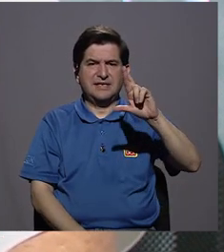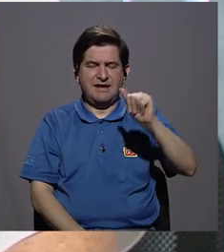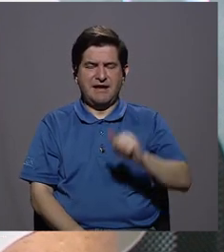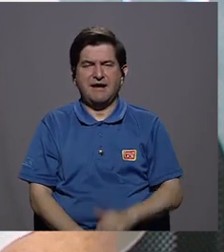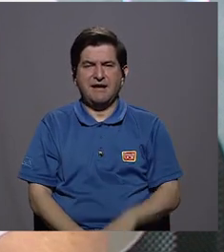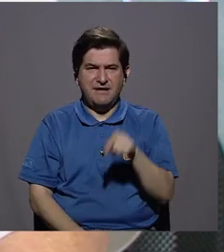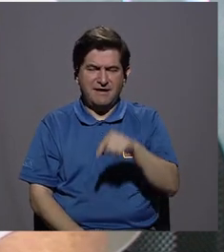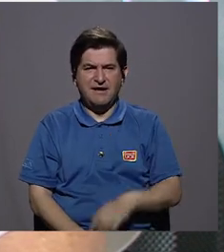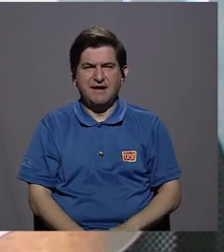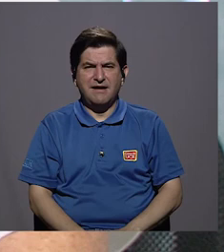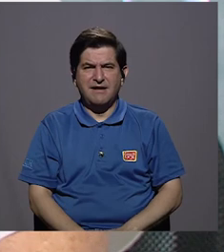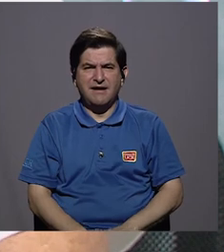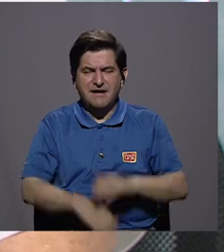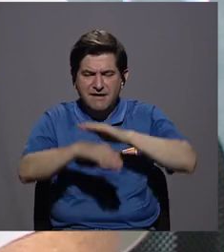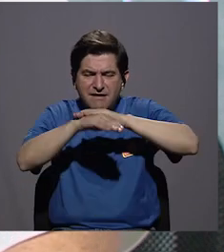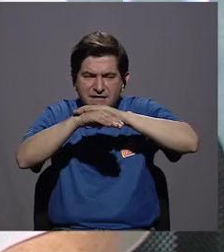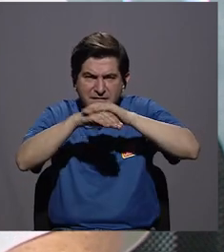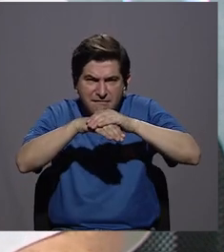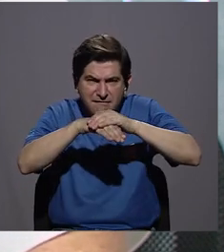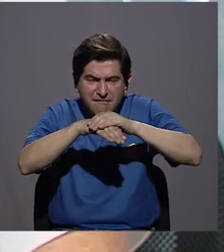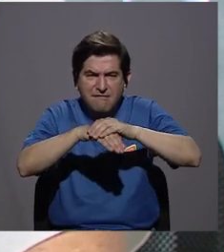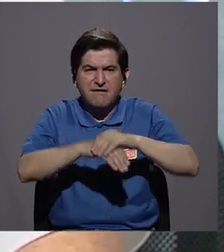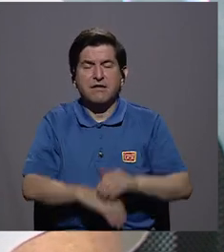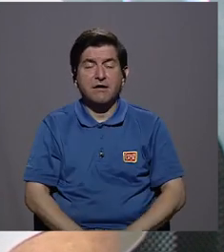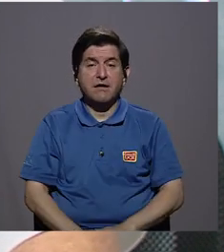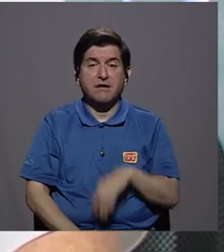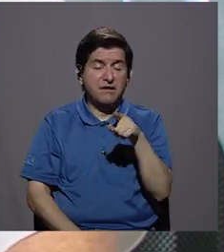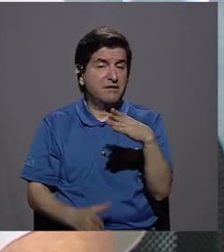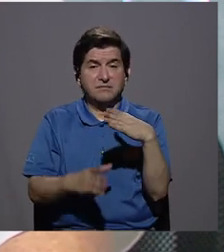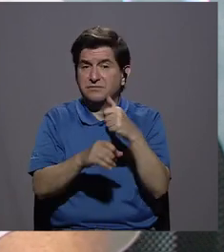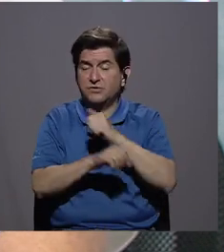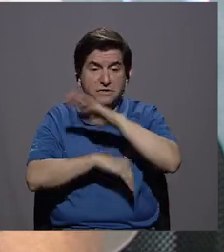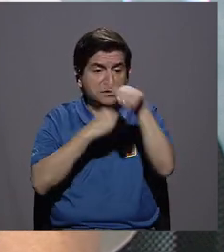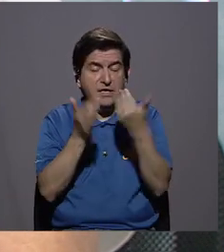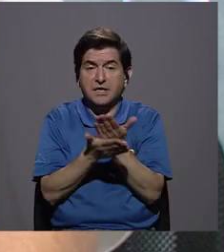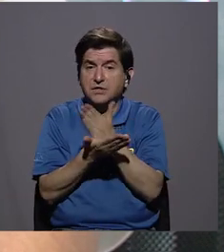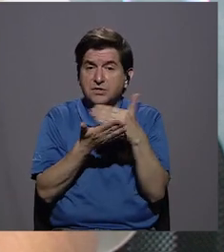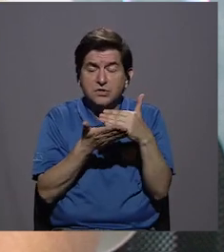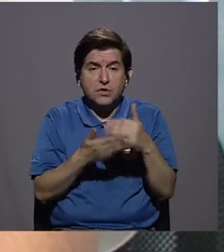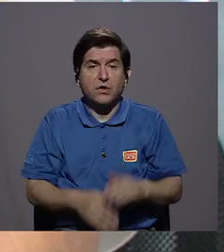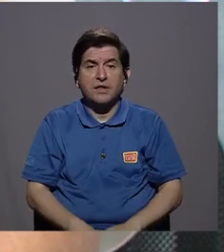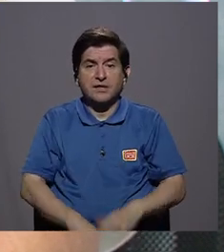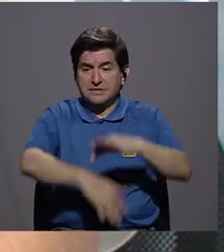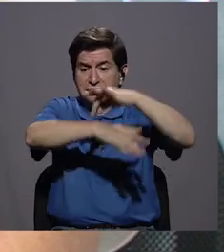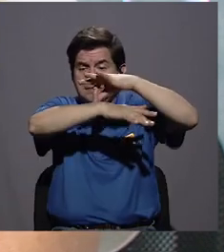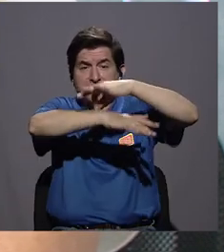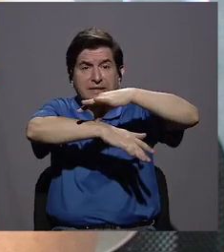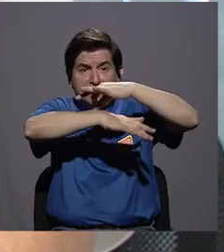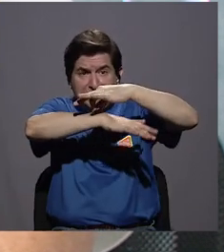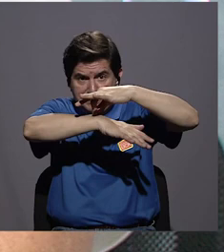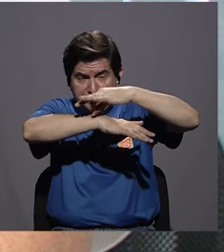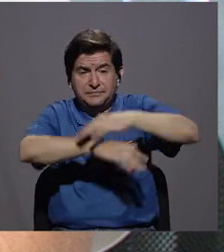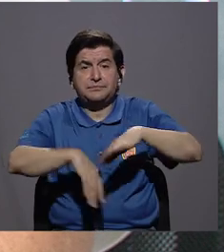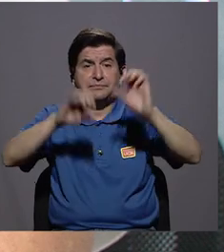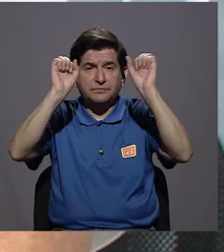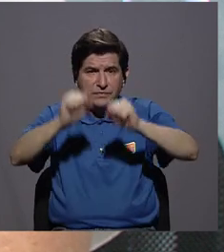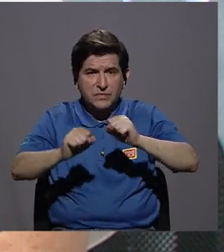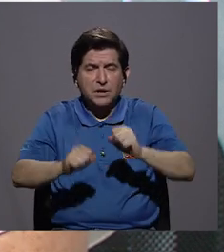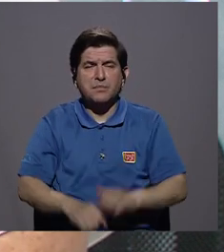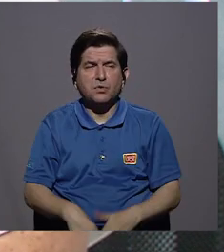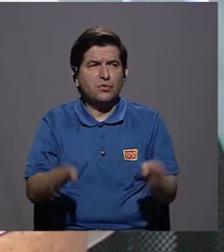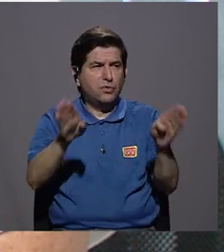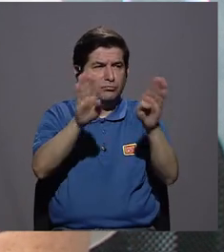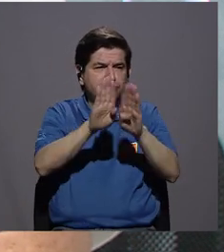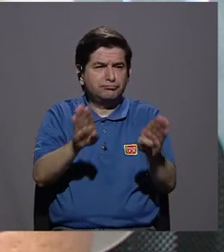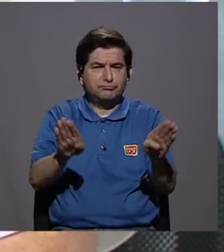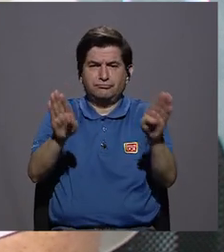grano y eso no va a hacer que todos los elementos de la piel vayan a procurar